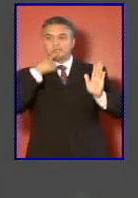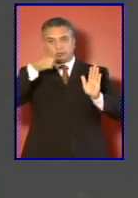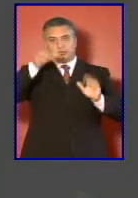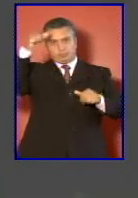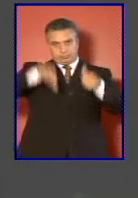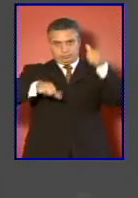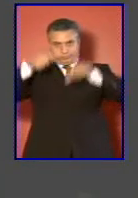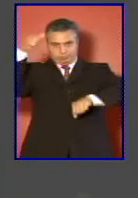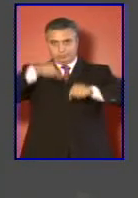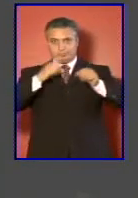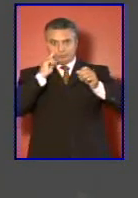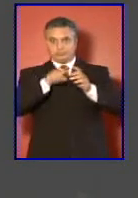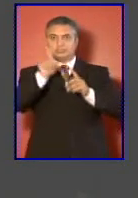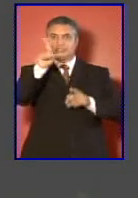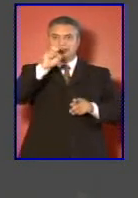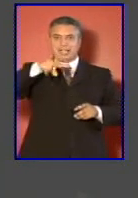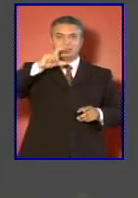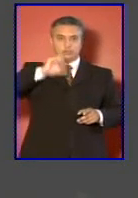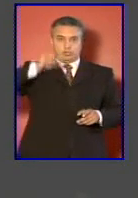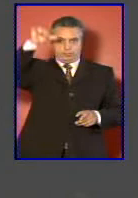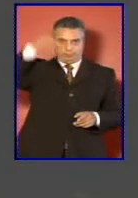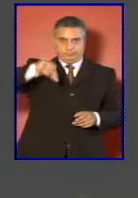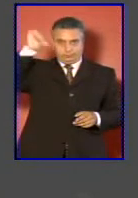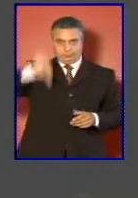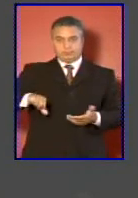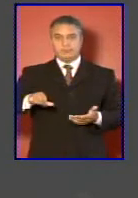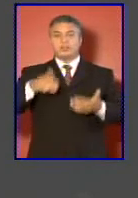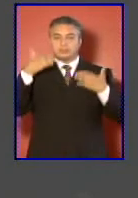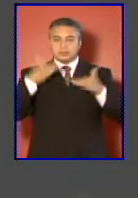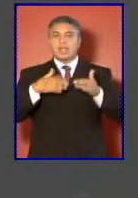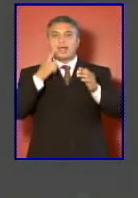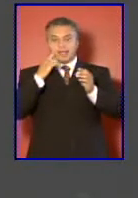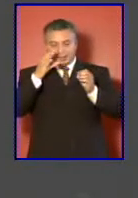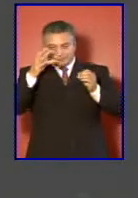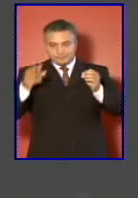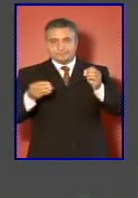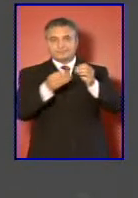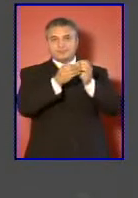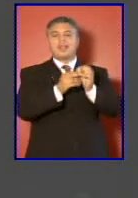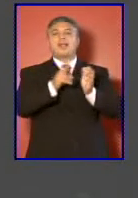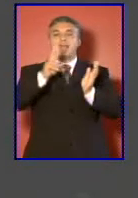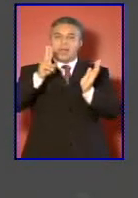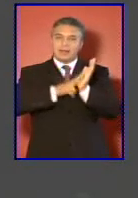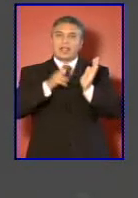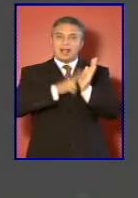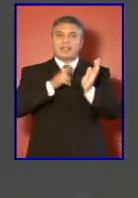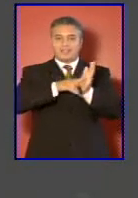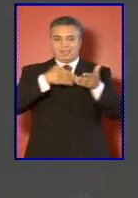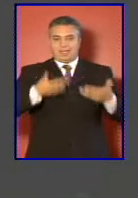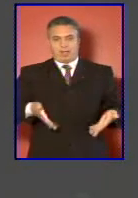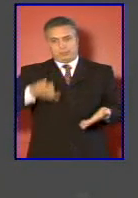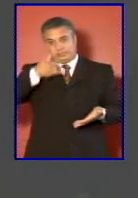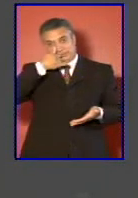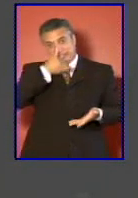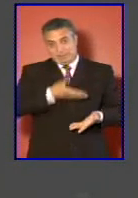sus sanciones de manera de adaptarlo a la realidad contemporánea.